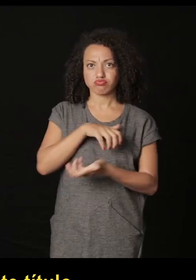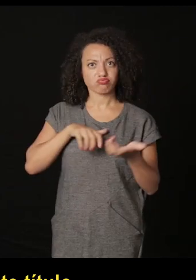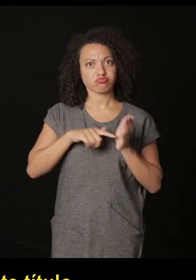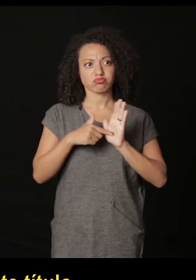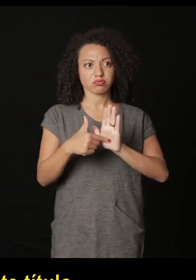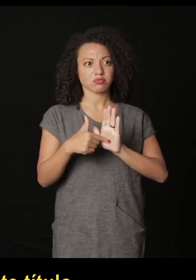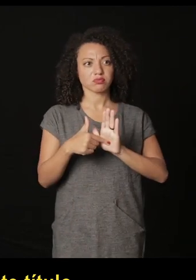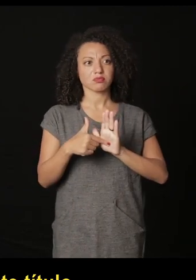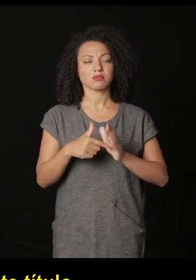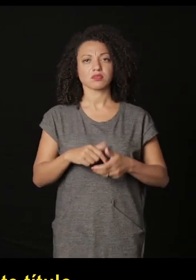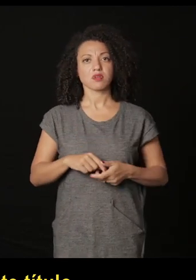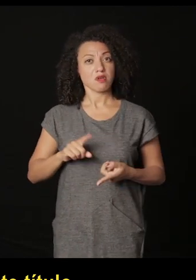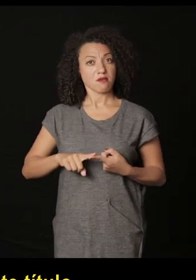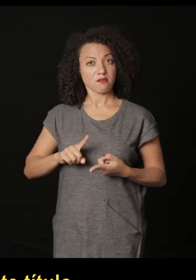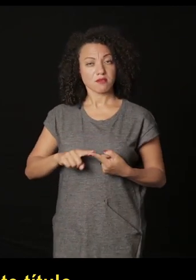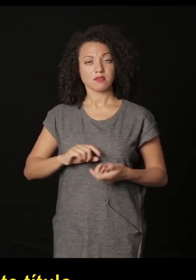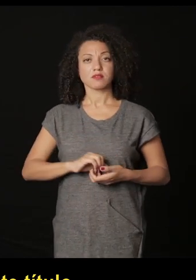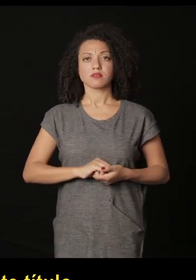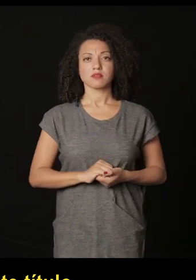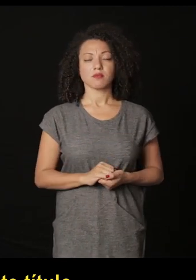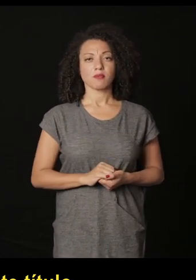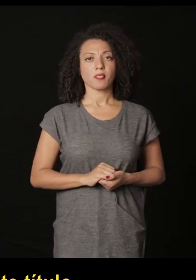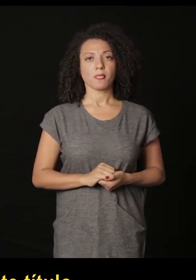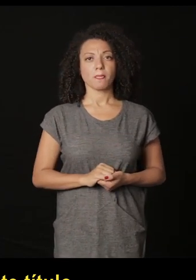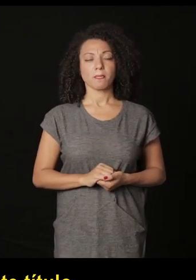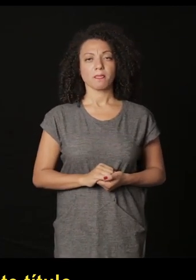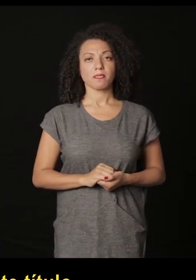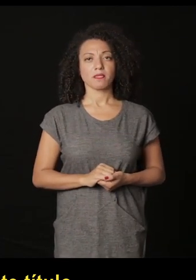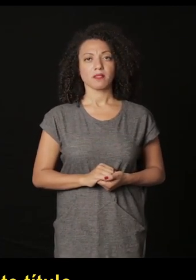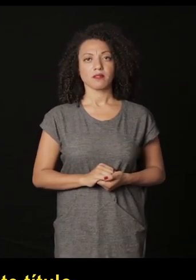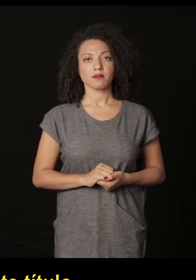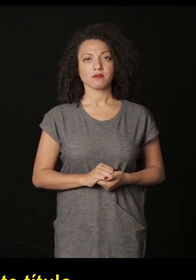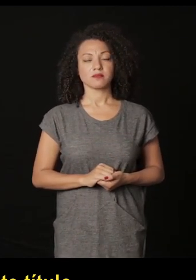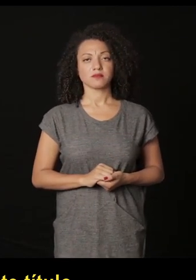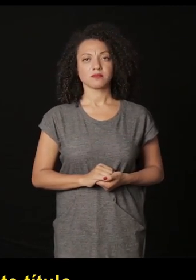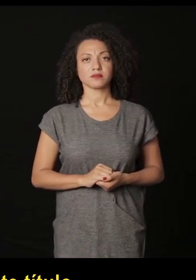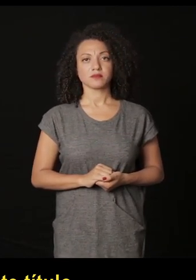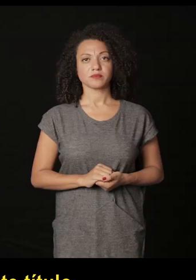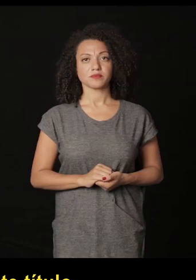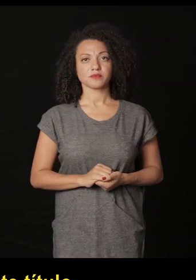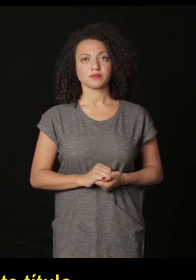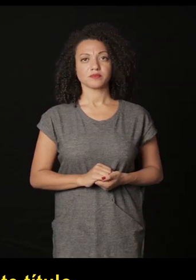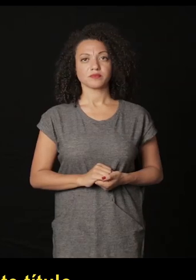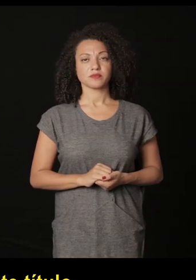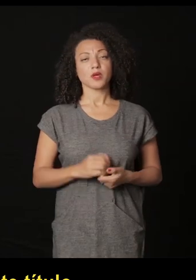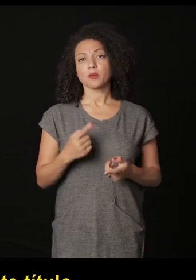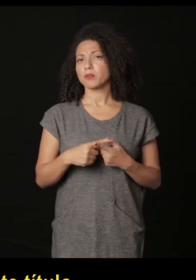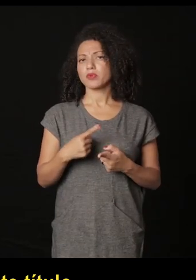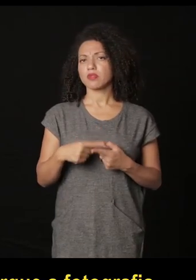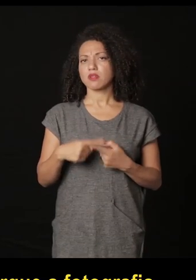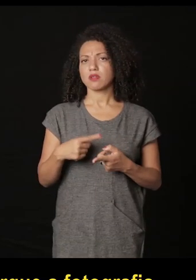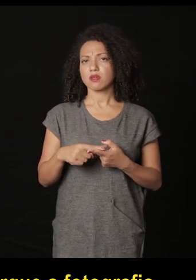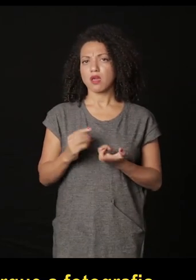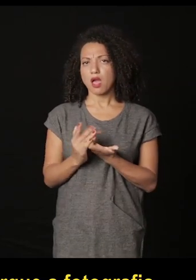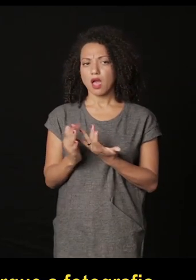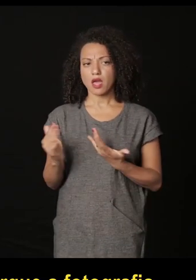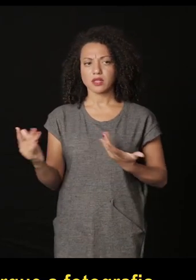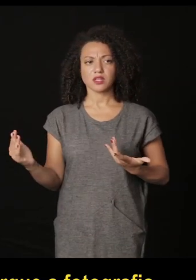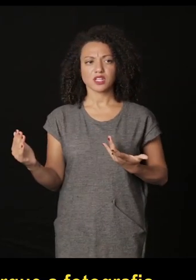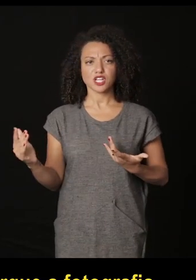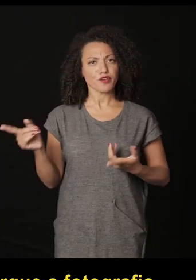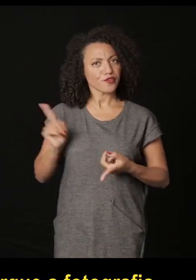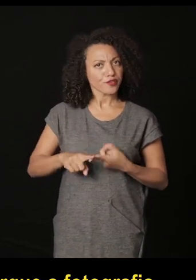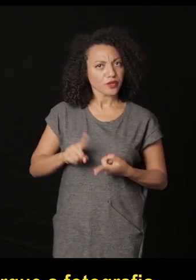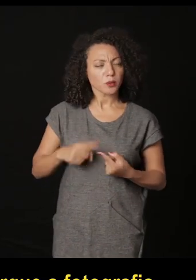dar este título de la revanche del archivo por qué la revanche